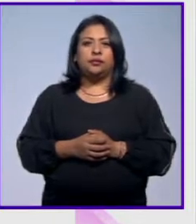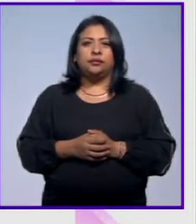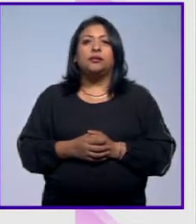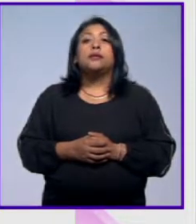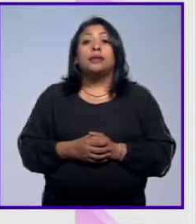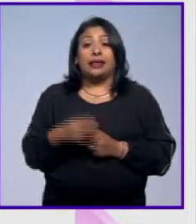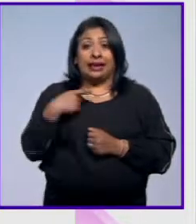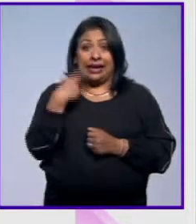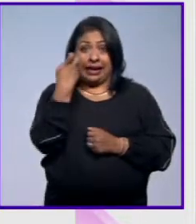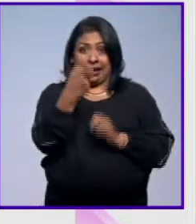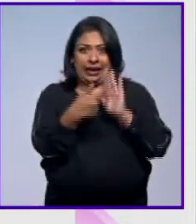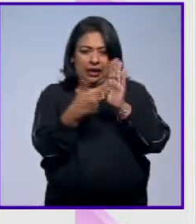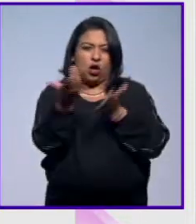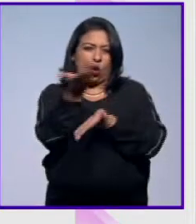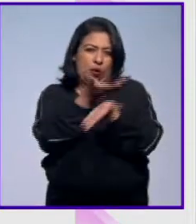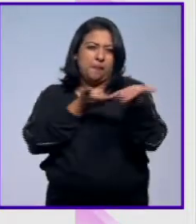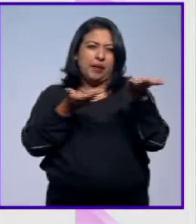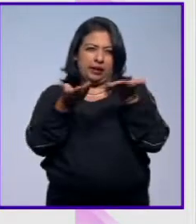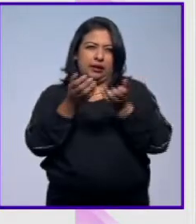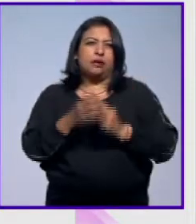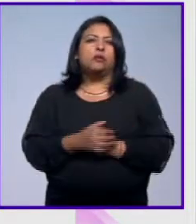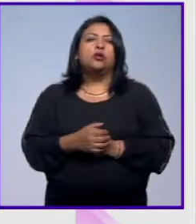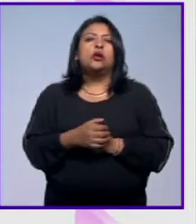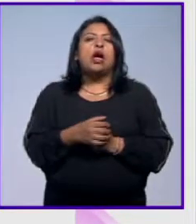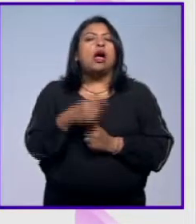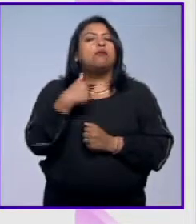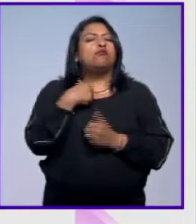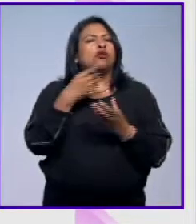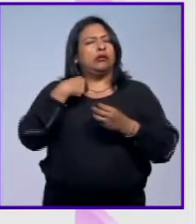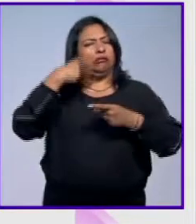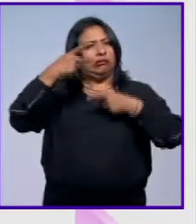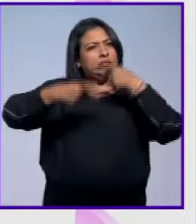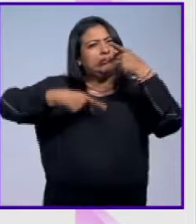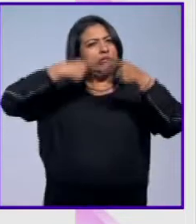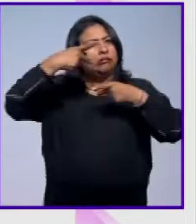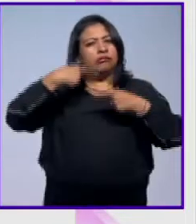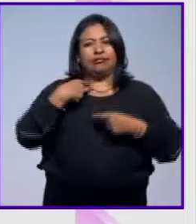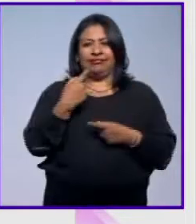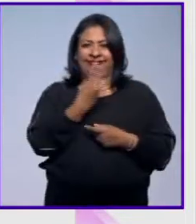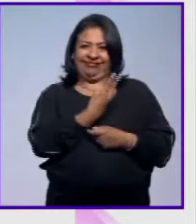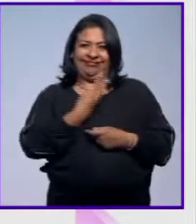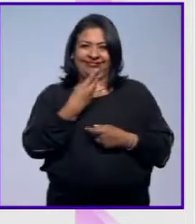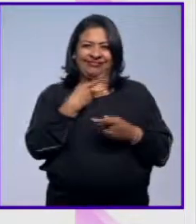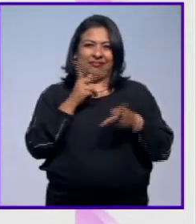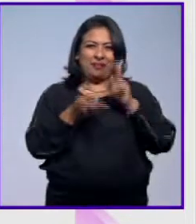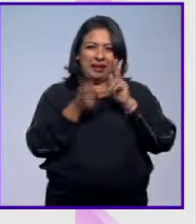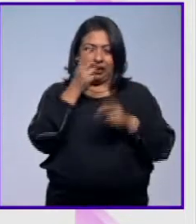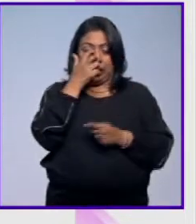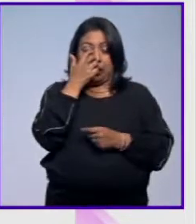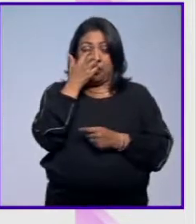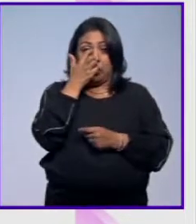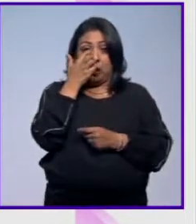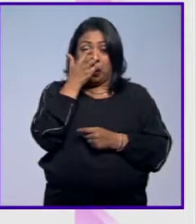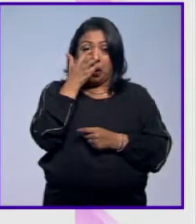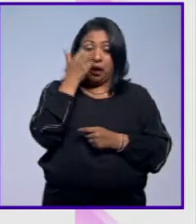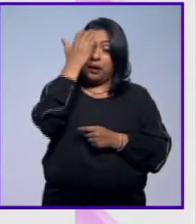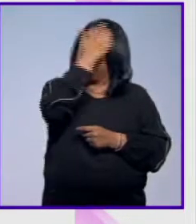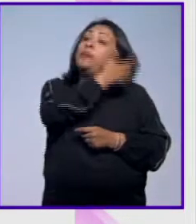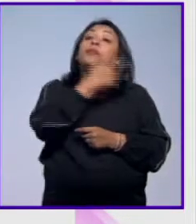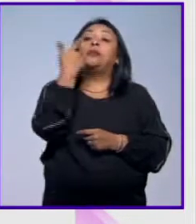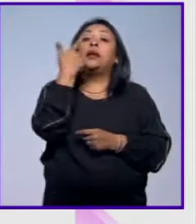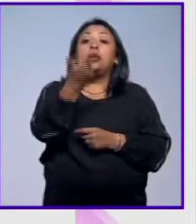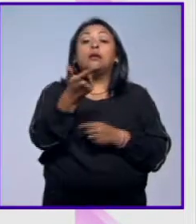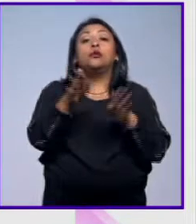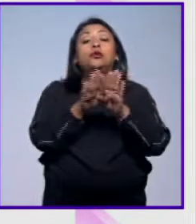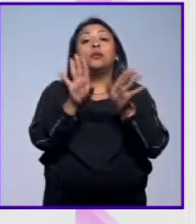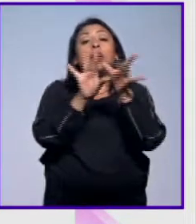Bueno, pues esto que estamos compartiendo con ustedes nos hace muchas preguntas, estábamos conversando justo hace un momento, Laura, cuando veíamos esta nota, tú nos